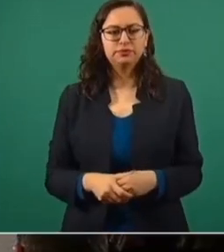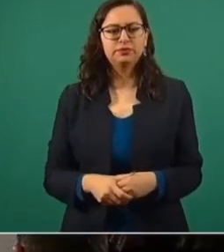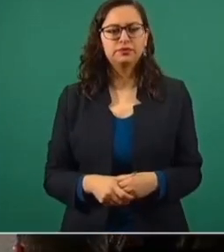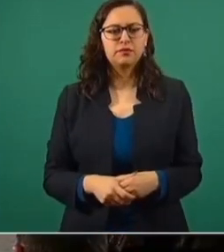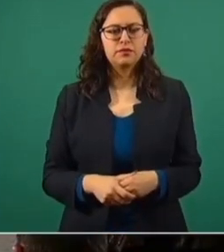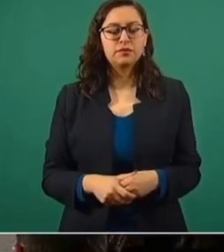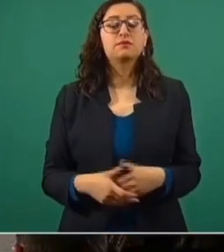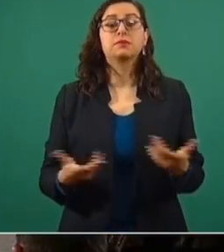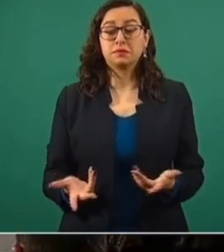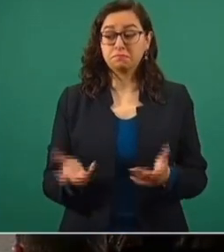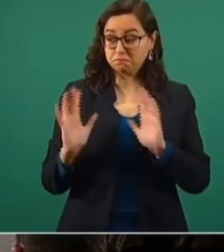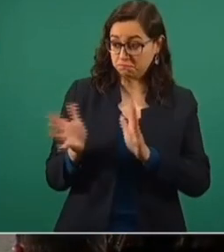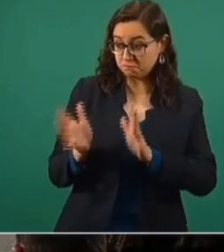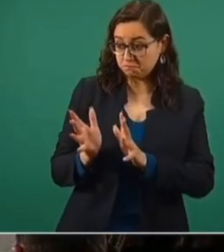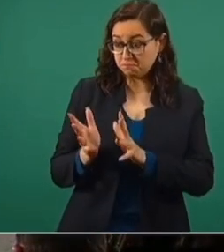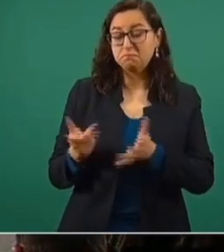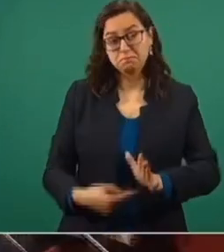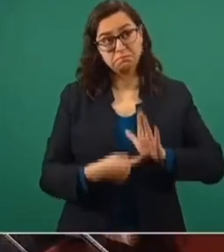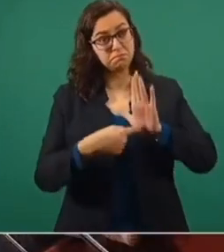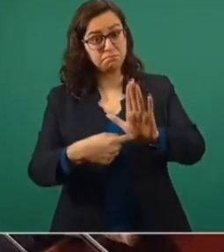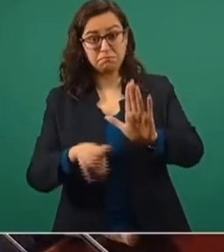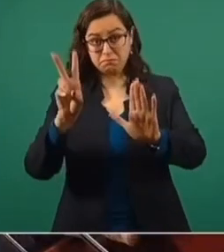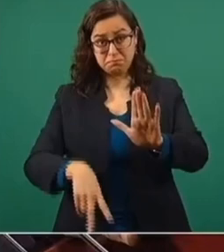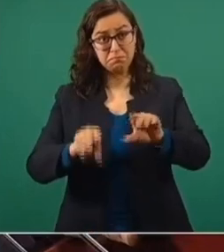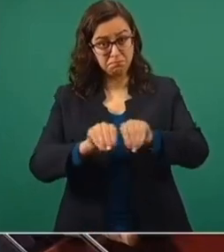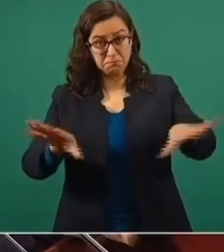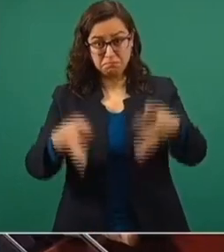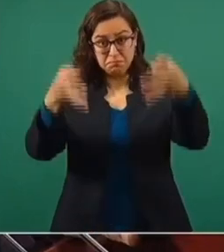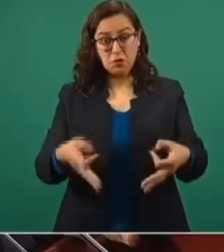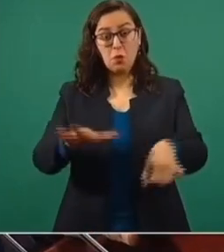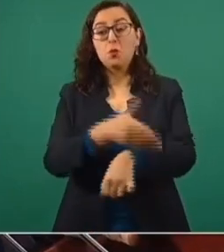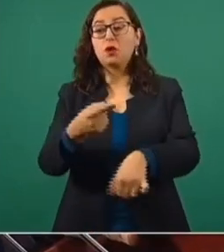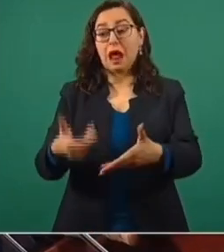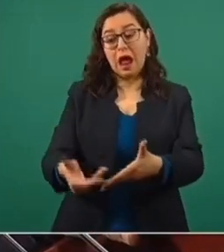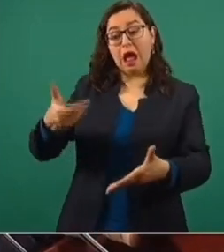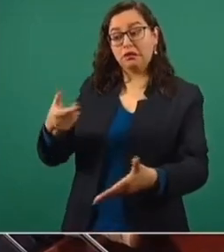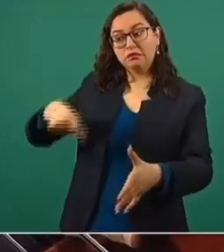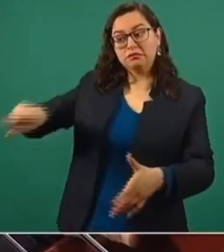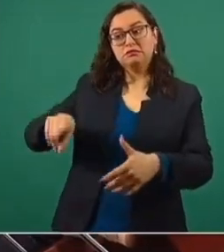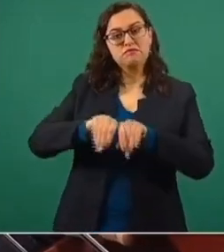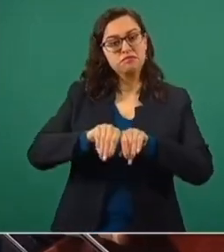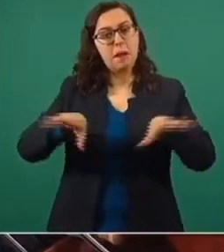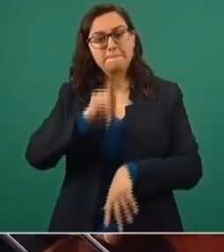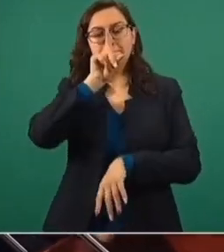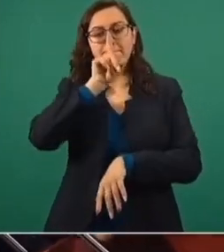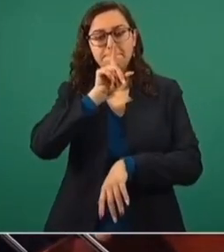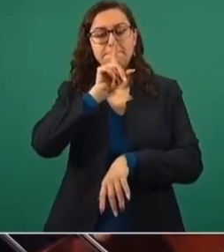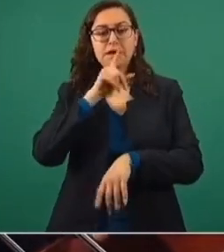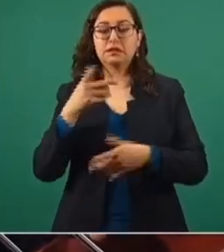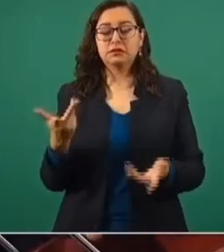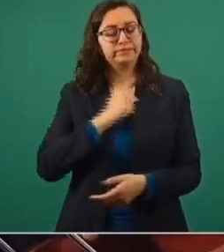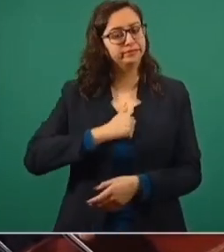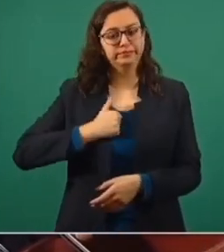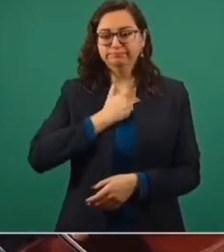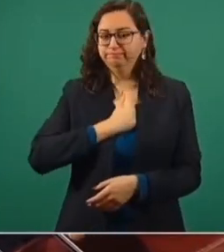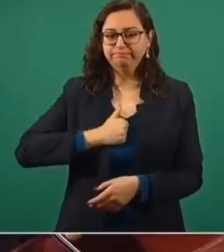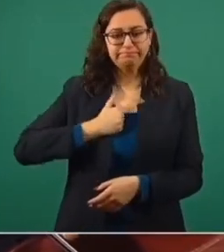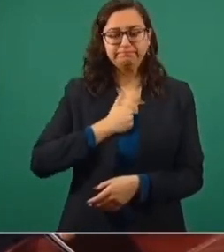Federación, y despeje la lamentable desinformación que el documento referido indujo en sectores de la opinión pública.